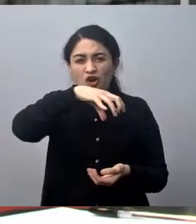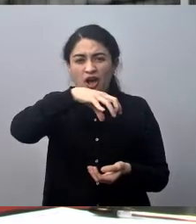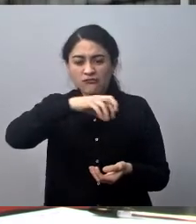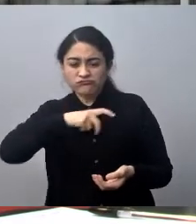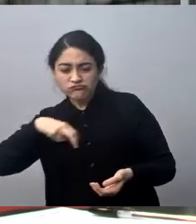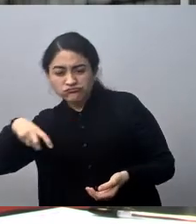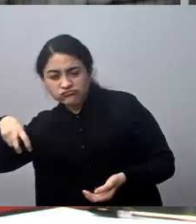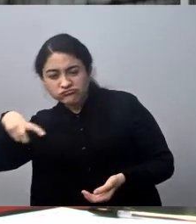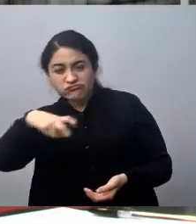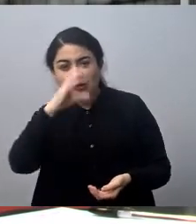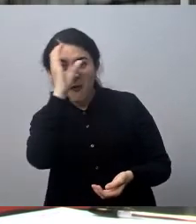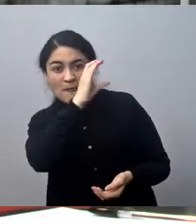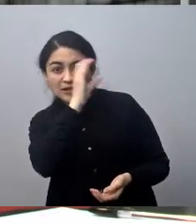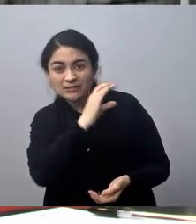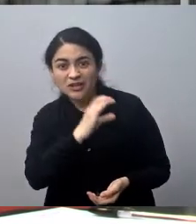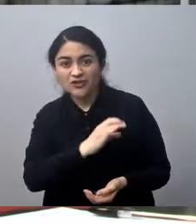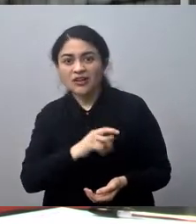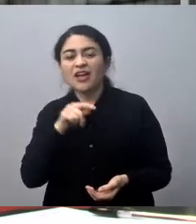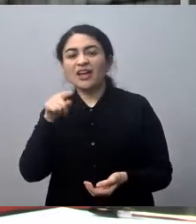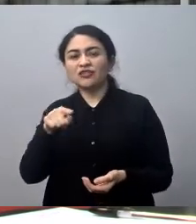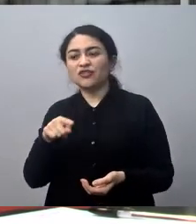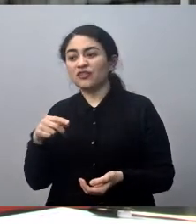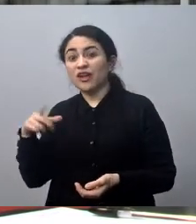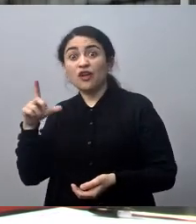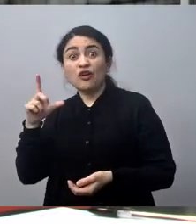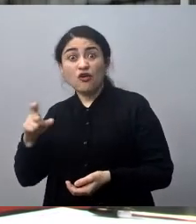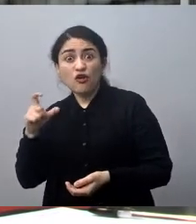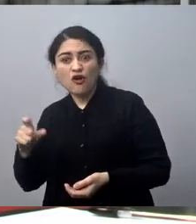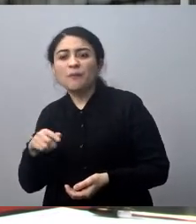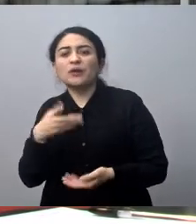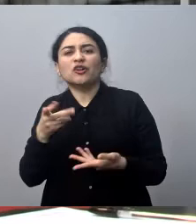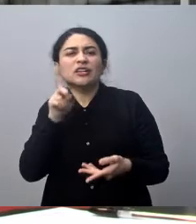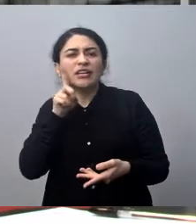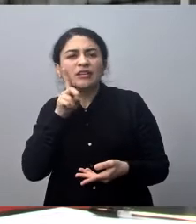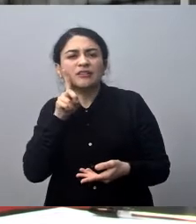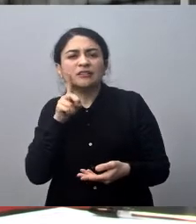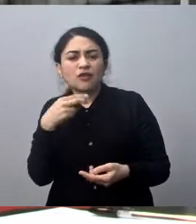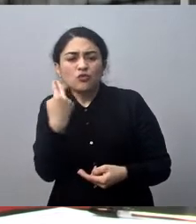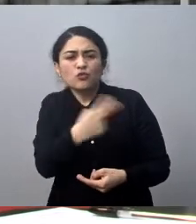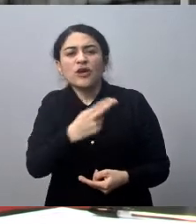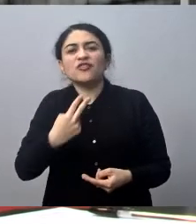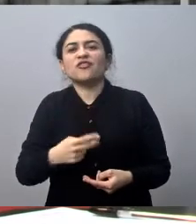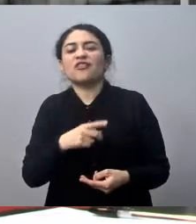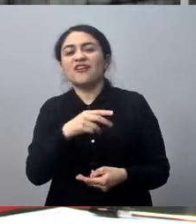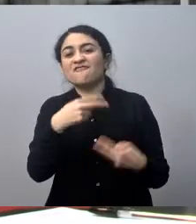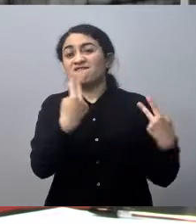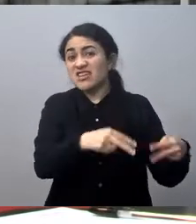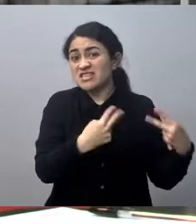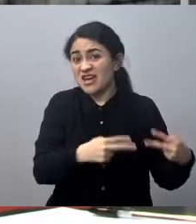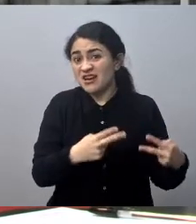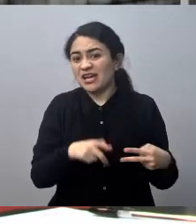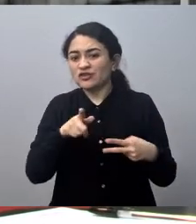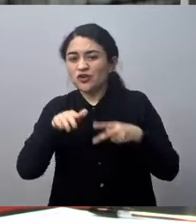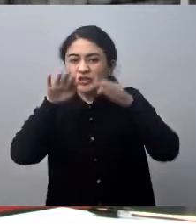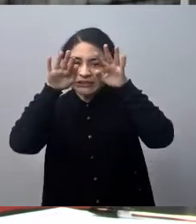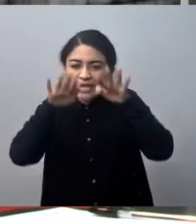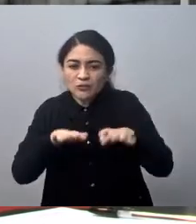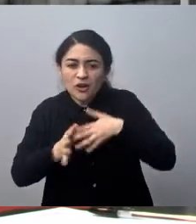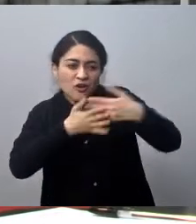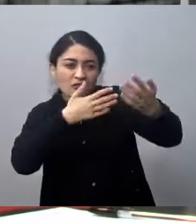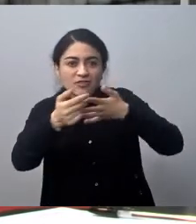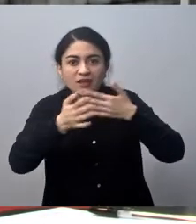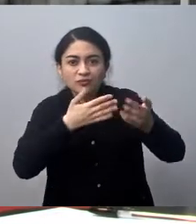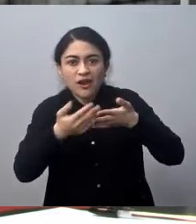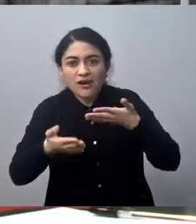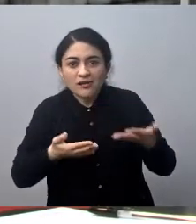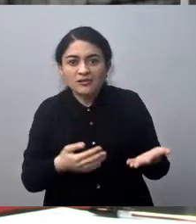propiedad de Viña del Mar, no es equipamiento, es propiedad de Viña del Mar, es santuario de la naturaleza, está declarado como santuario, pero no ha